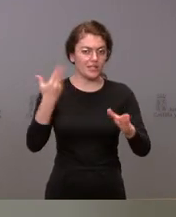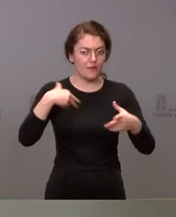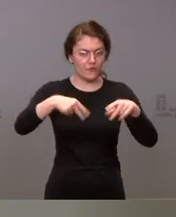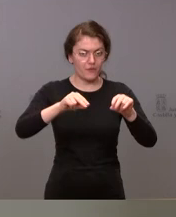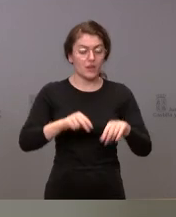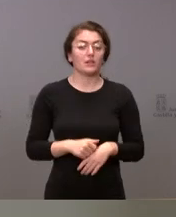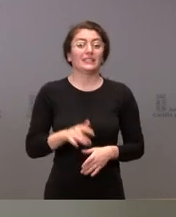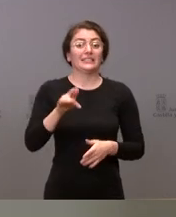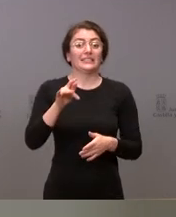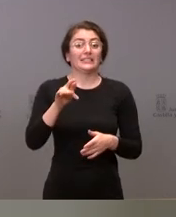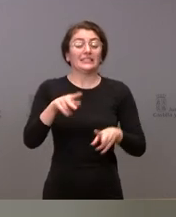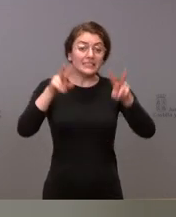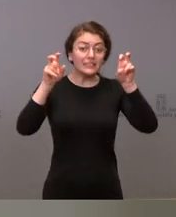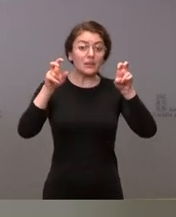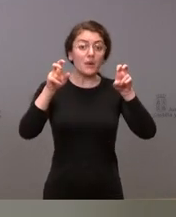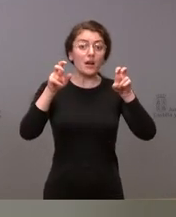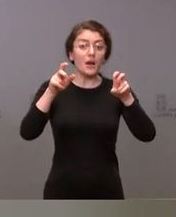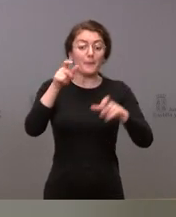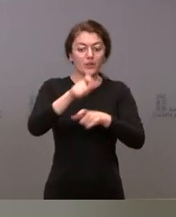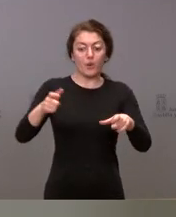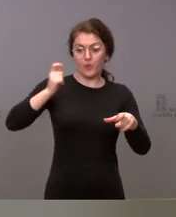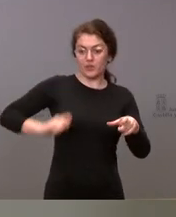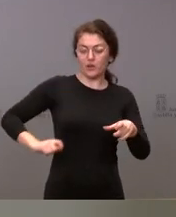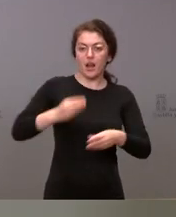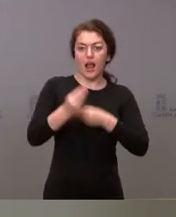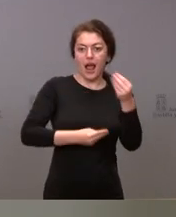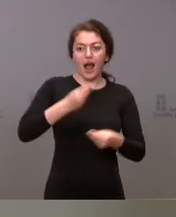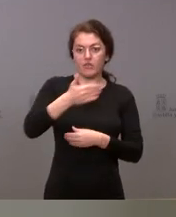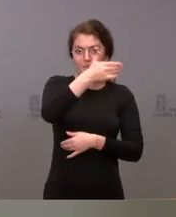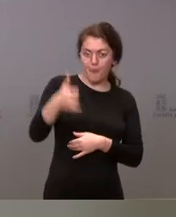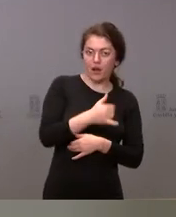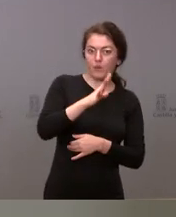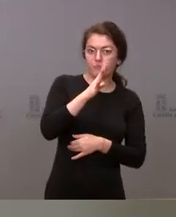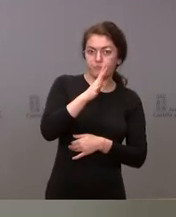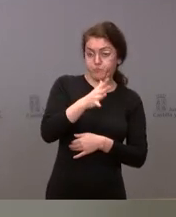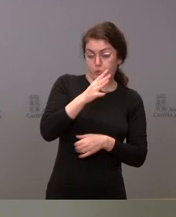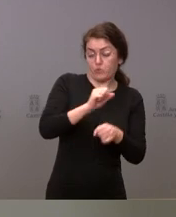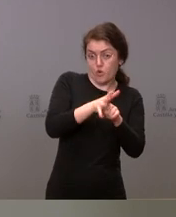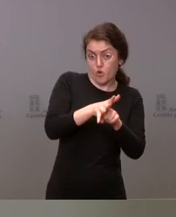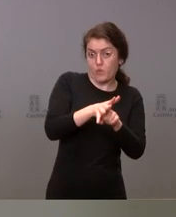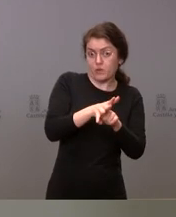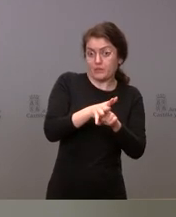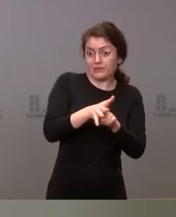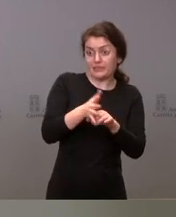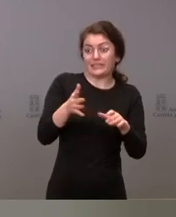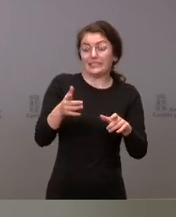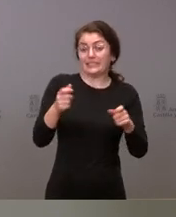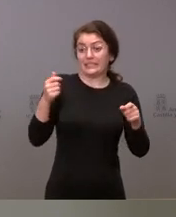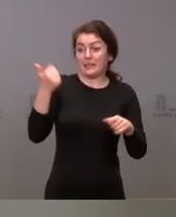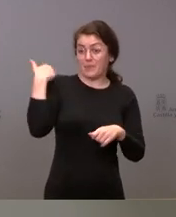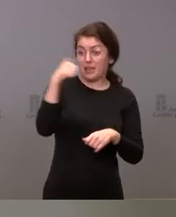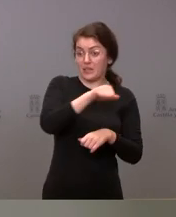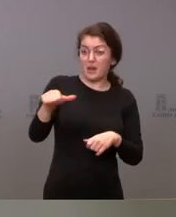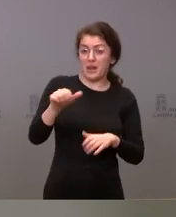profesionales que se encuentran en situación de incapacidad temporal por COVID, también han disminuido con respecto a la semana pasada, que si se acuerdan eran